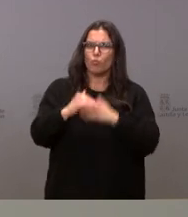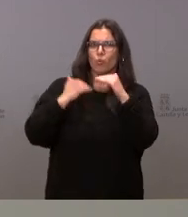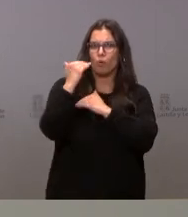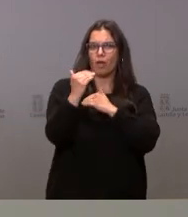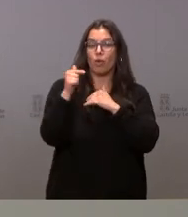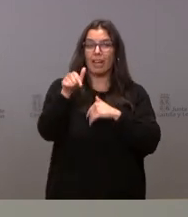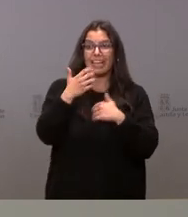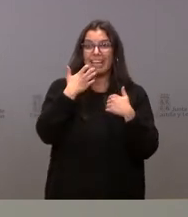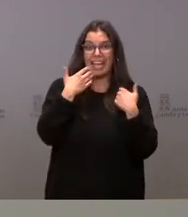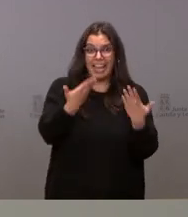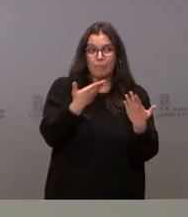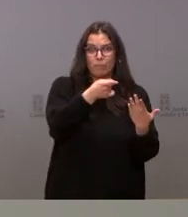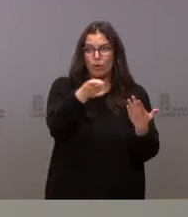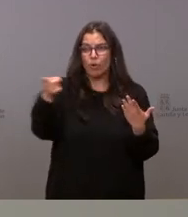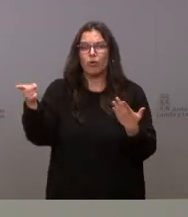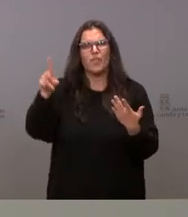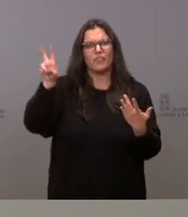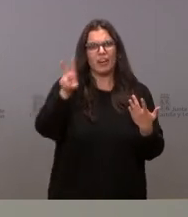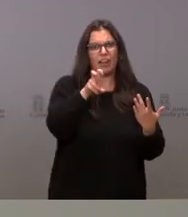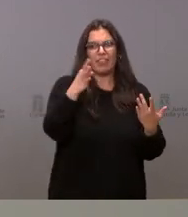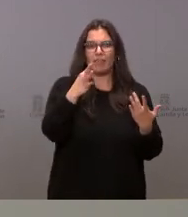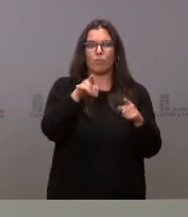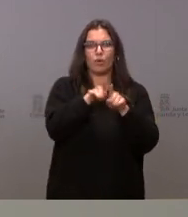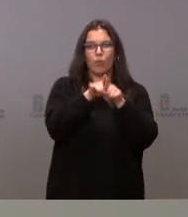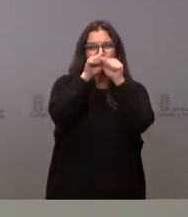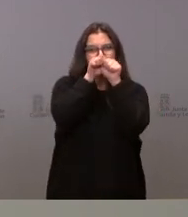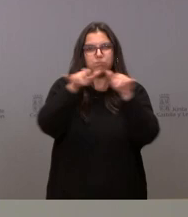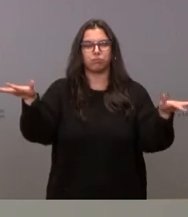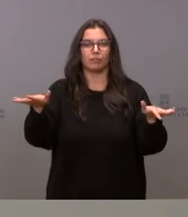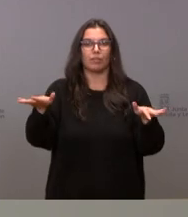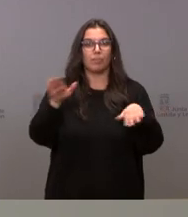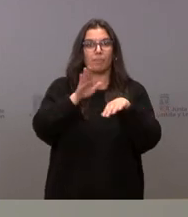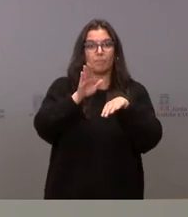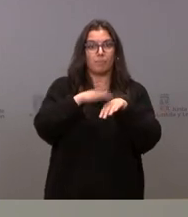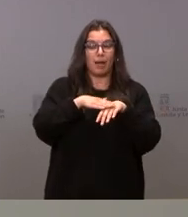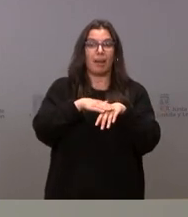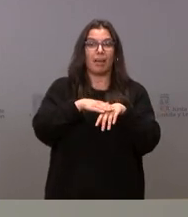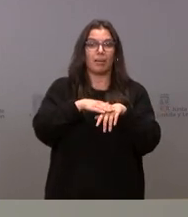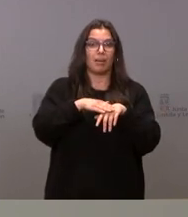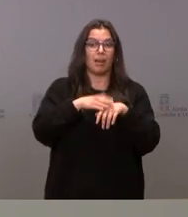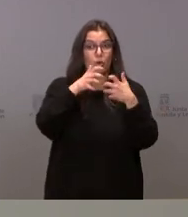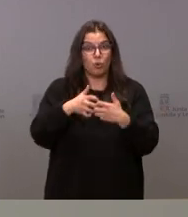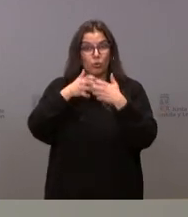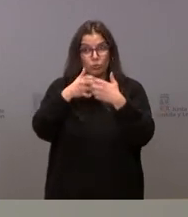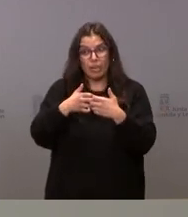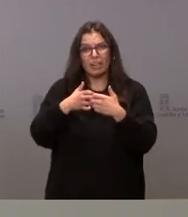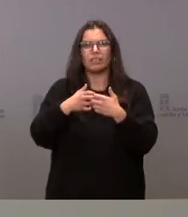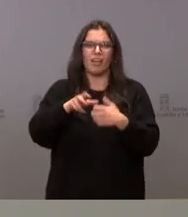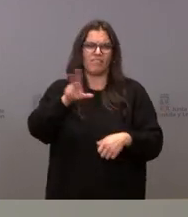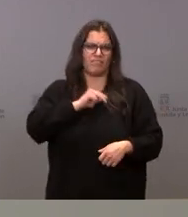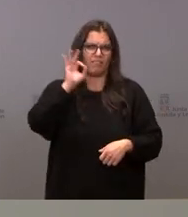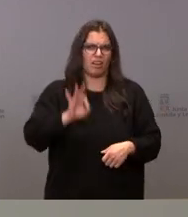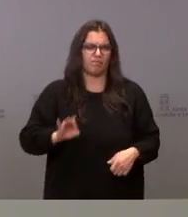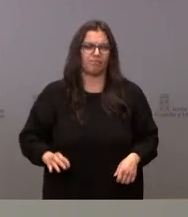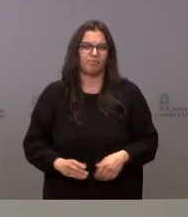Y esos ejemplos son los que realmente tenemos que extender y conocer por qué merece la pena luchar contra esta situación.